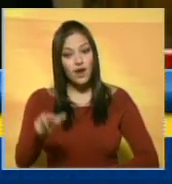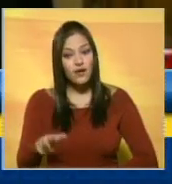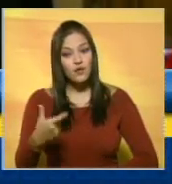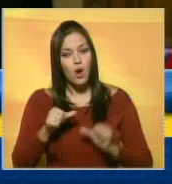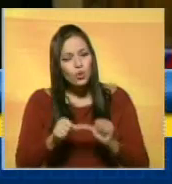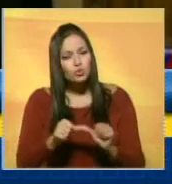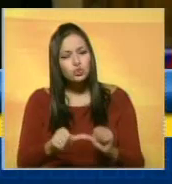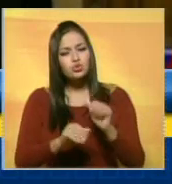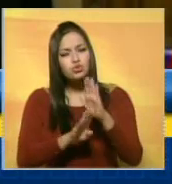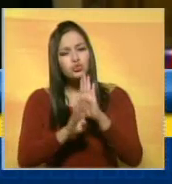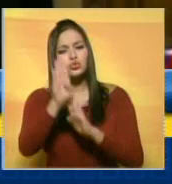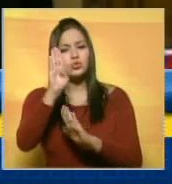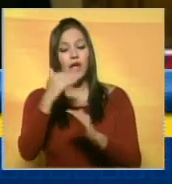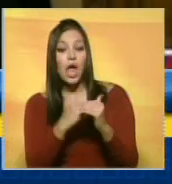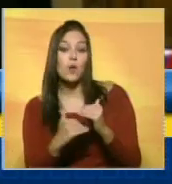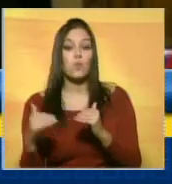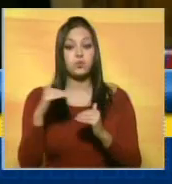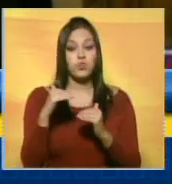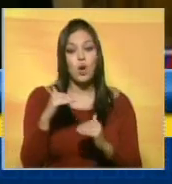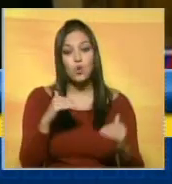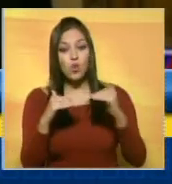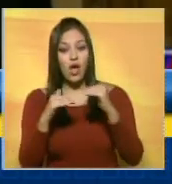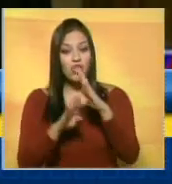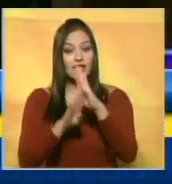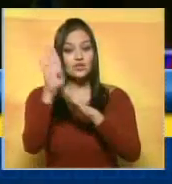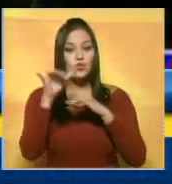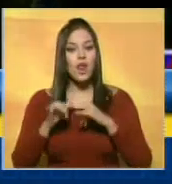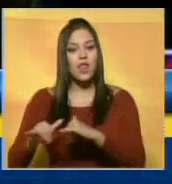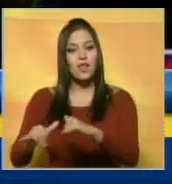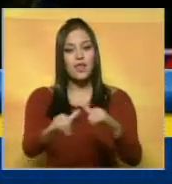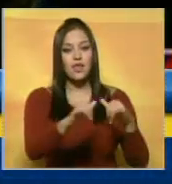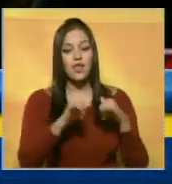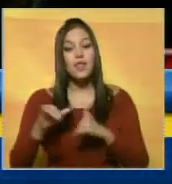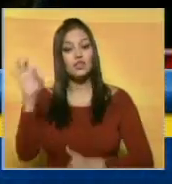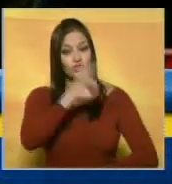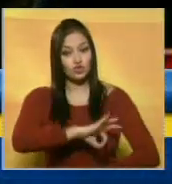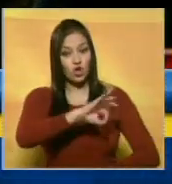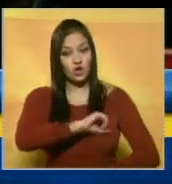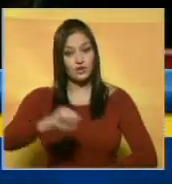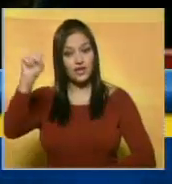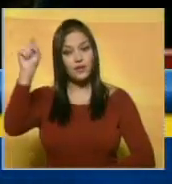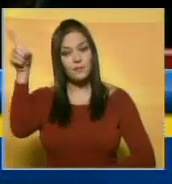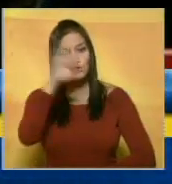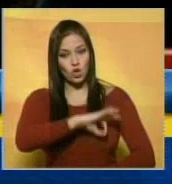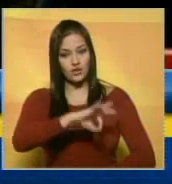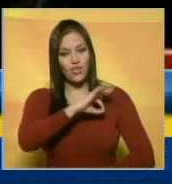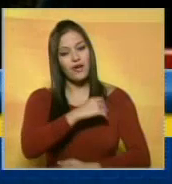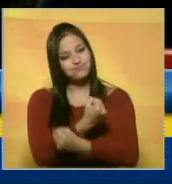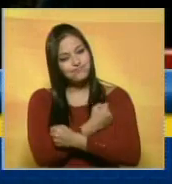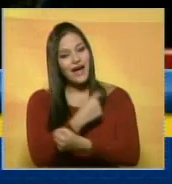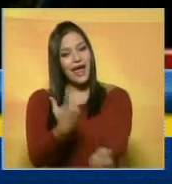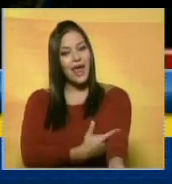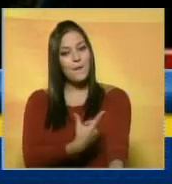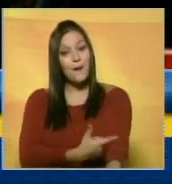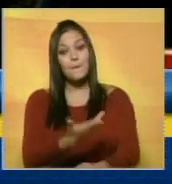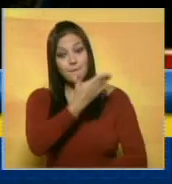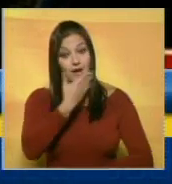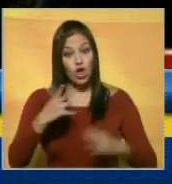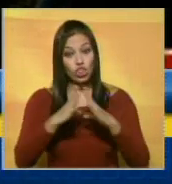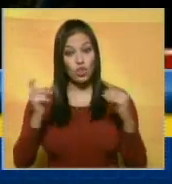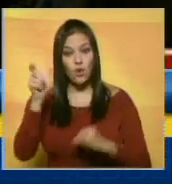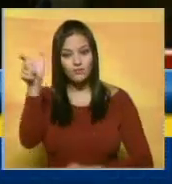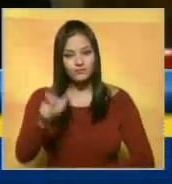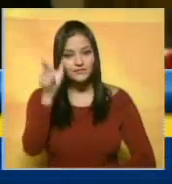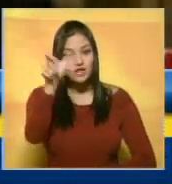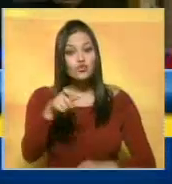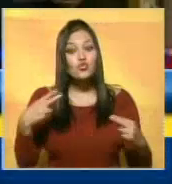Avanzaremos hacia escalones superiores del desarrollo de la igualdad... ...y del socialismo y de una sociedad fraterna, de una sociedad mejor para todos. Ese